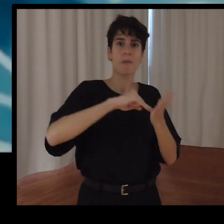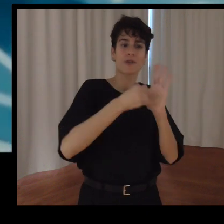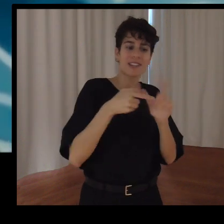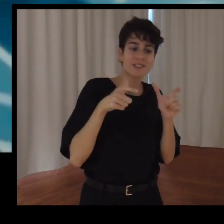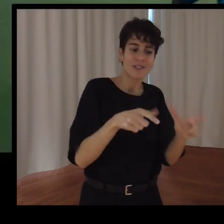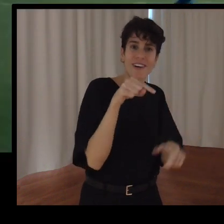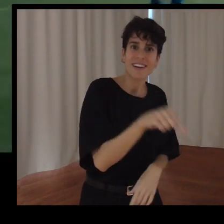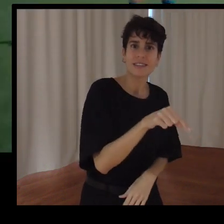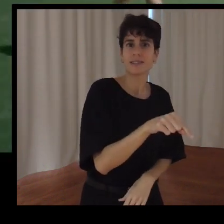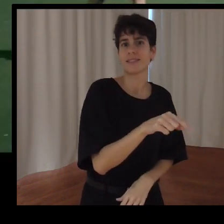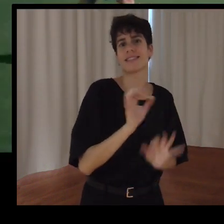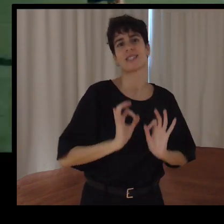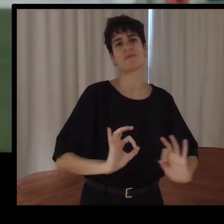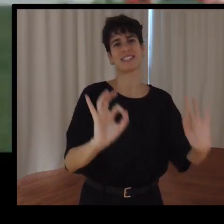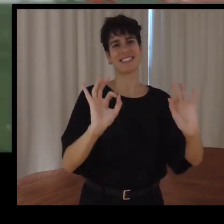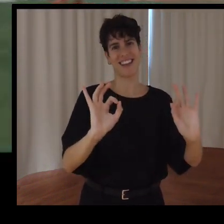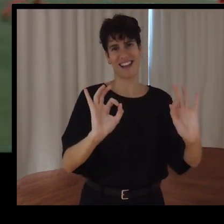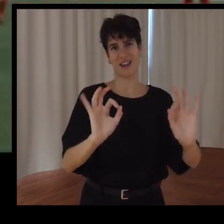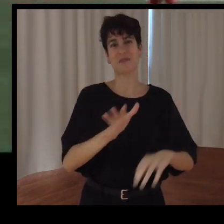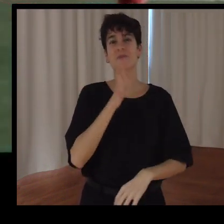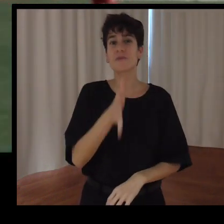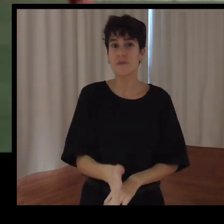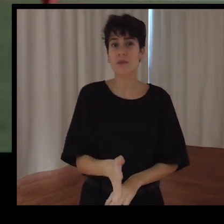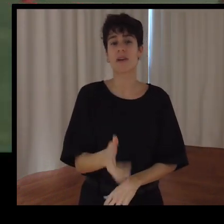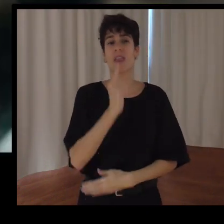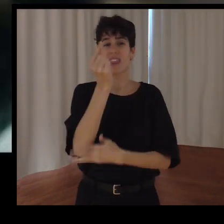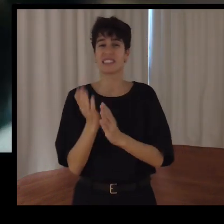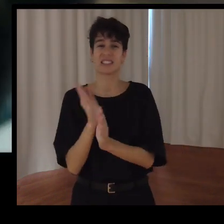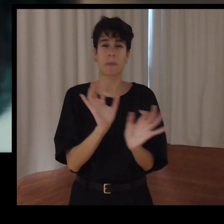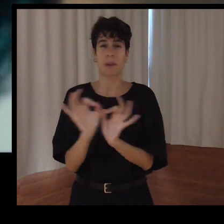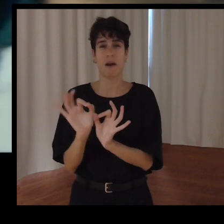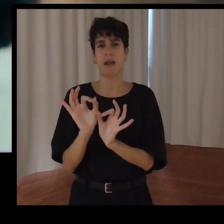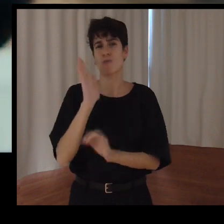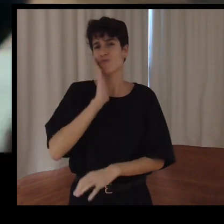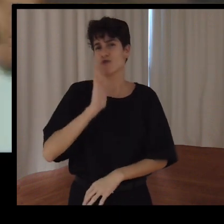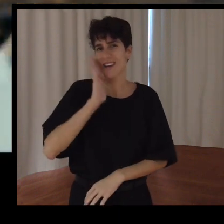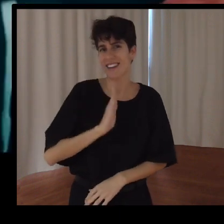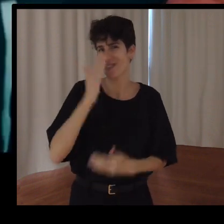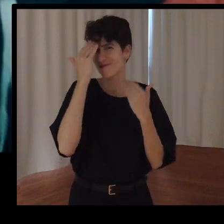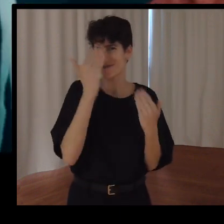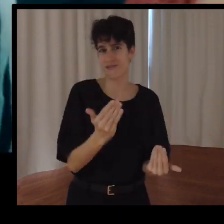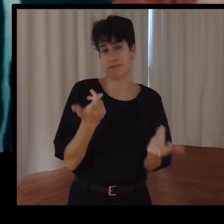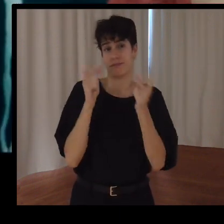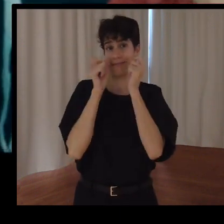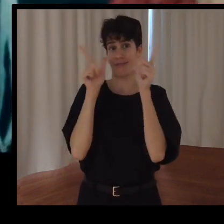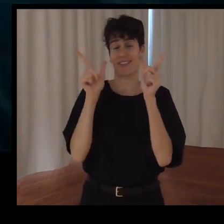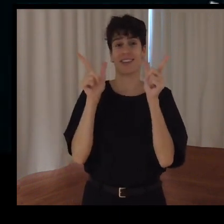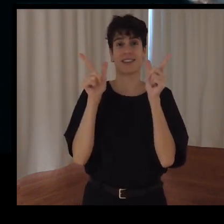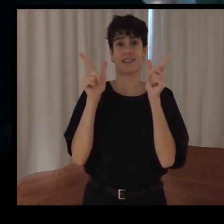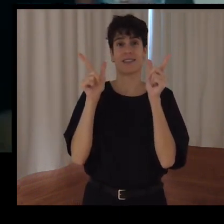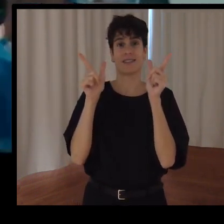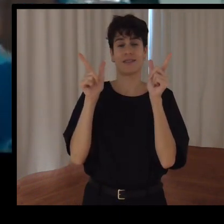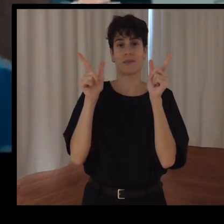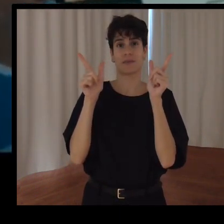se le ha puesto muchísimo cariño desde el principio, y ya solo ver el entusiasmo de los chicos